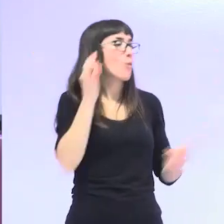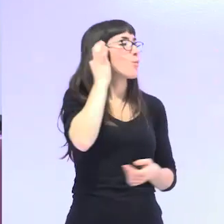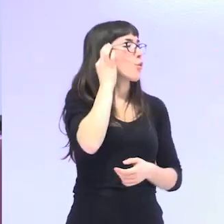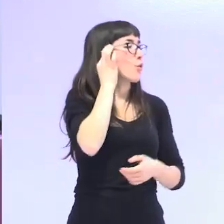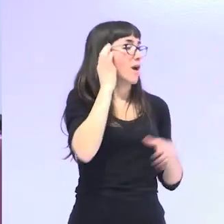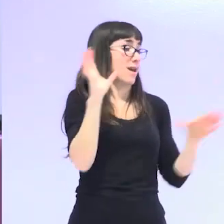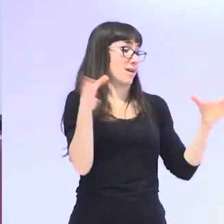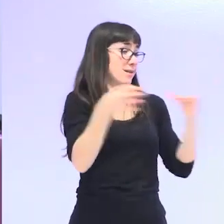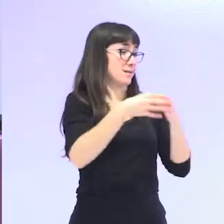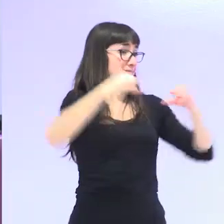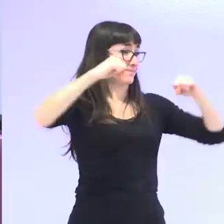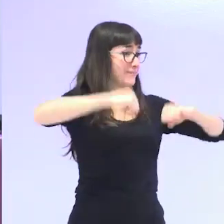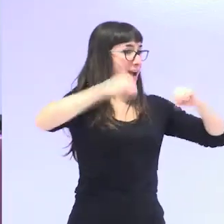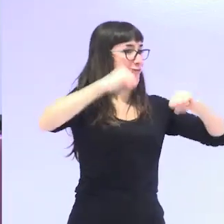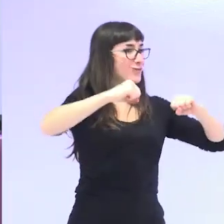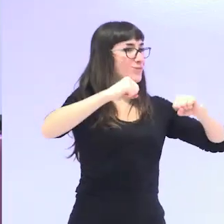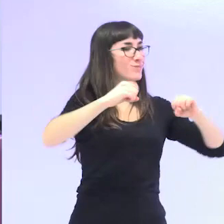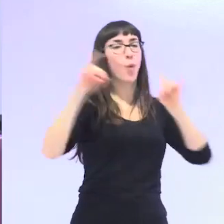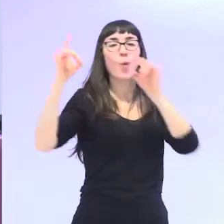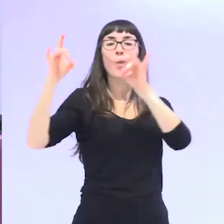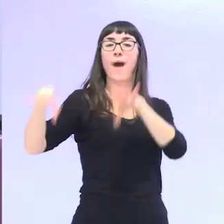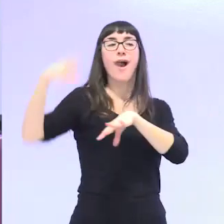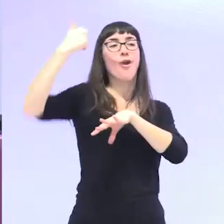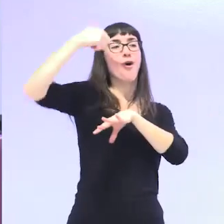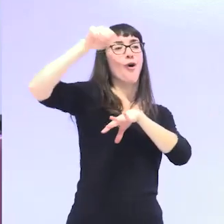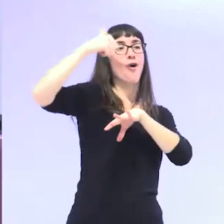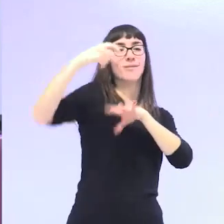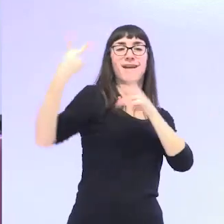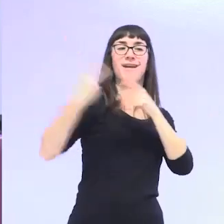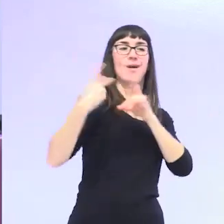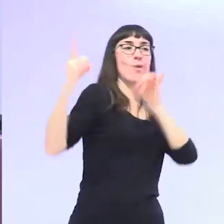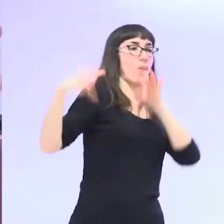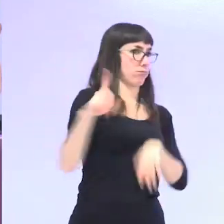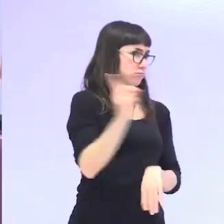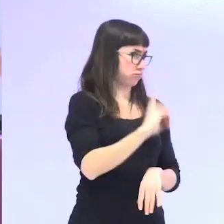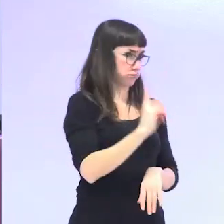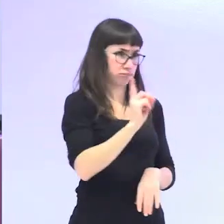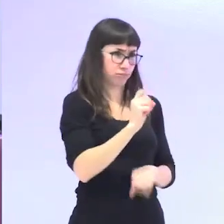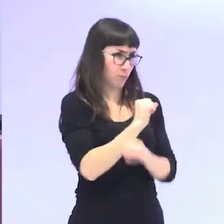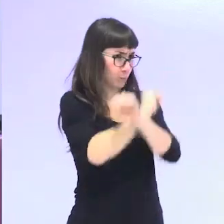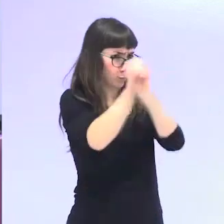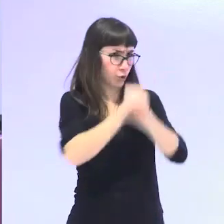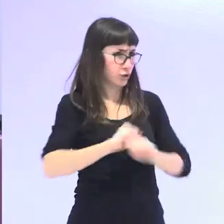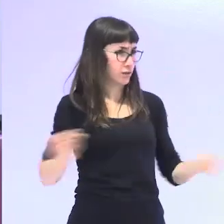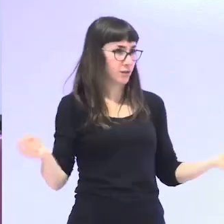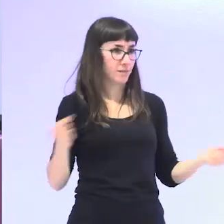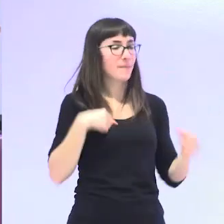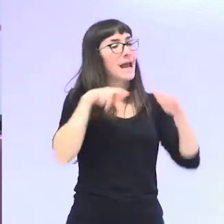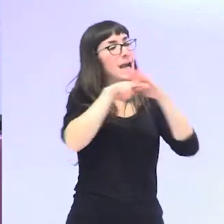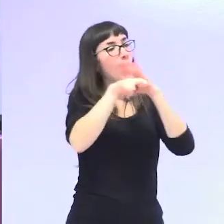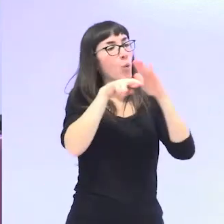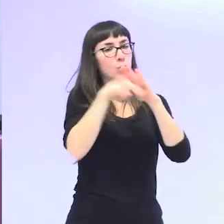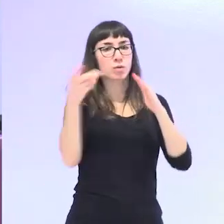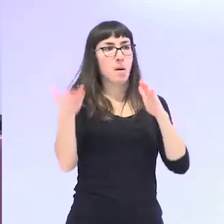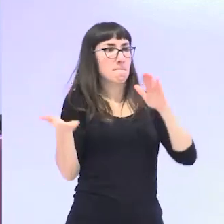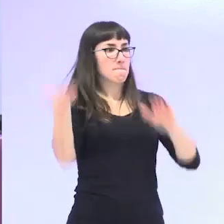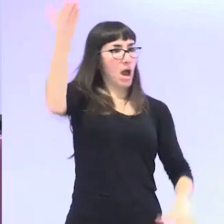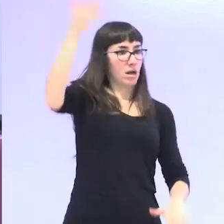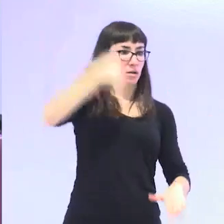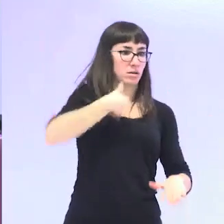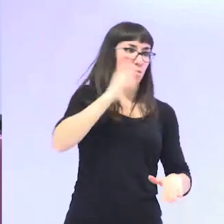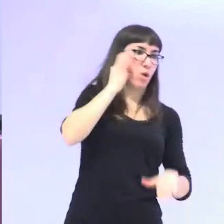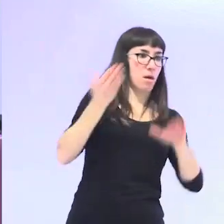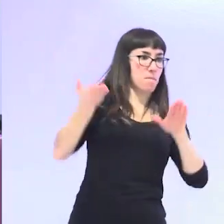llegaban a la vejez con los mismos recursos que llegaban los hombres. Era absolutamente imposible, sobre todo cuando trabajas con una visión de curso vital,